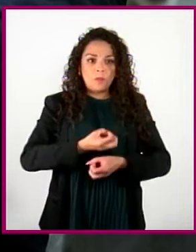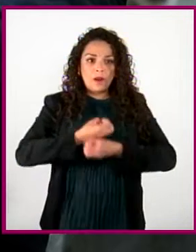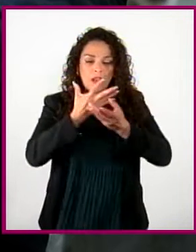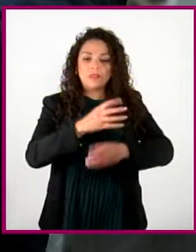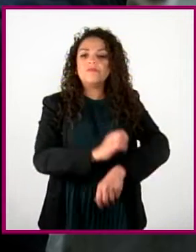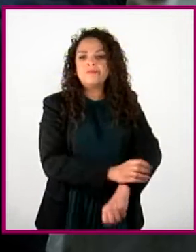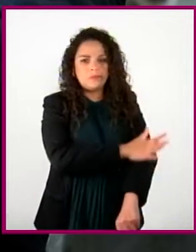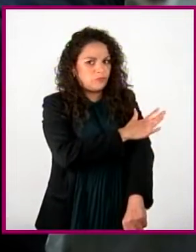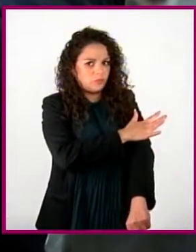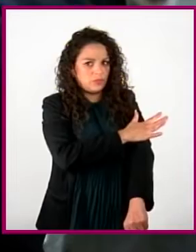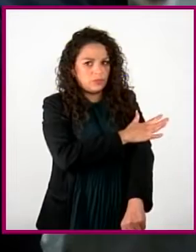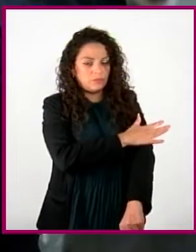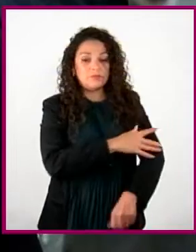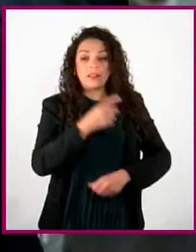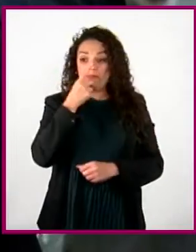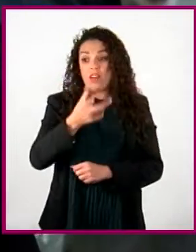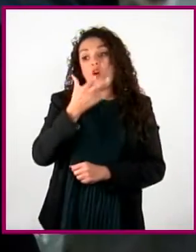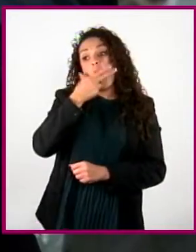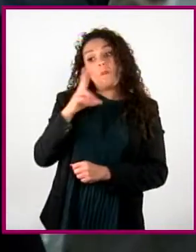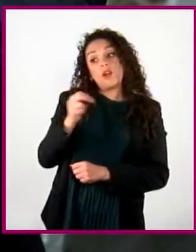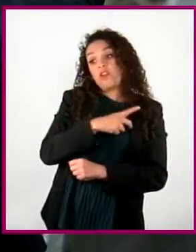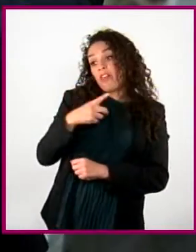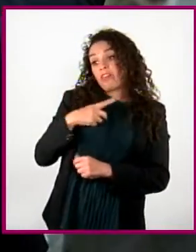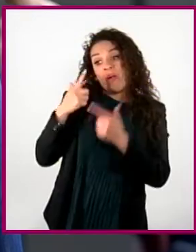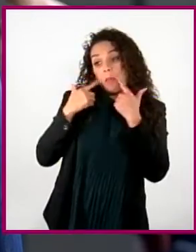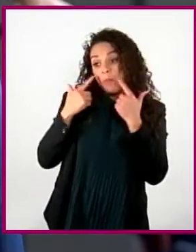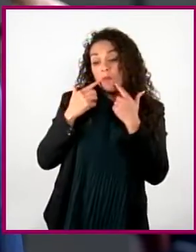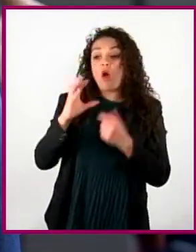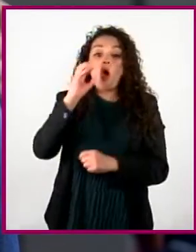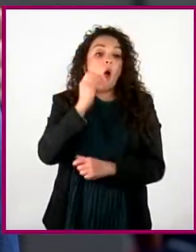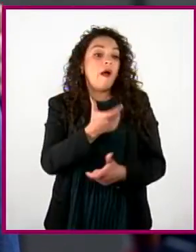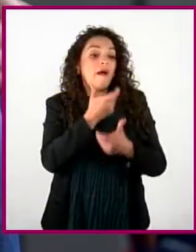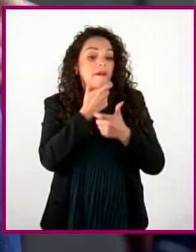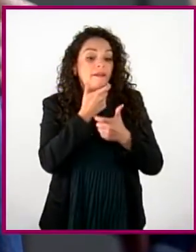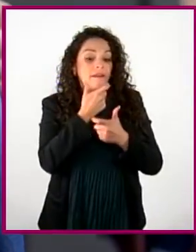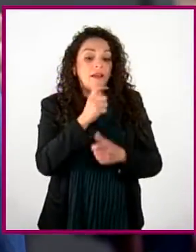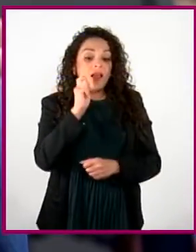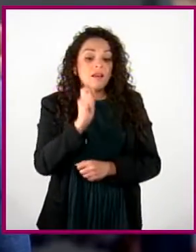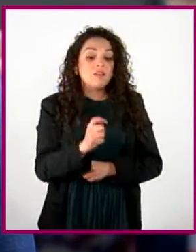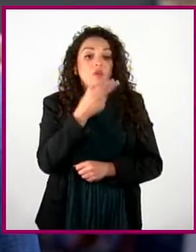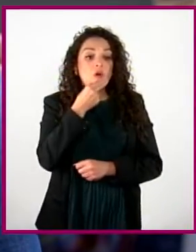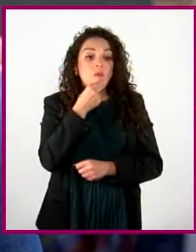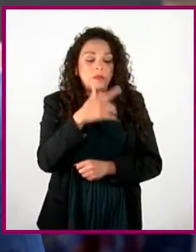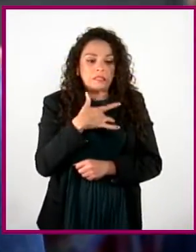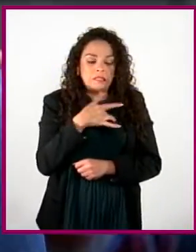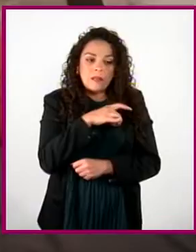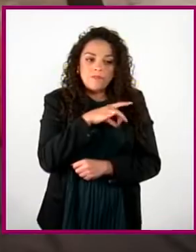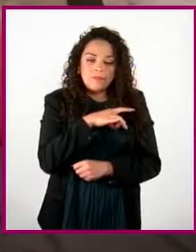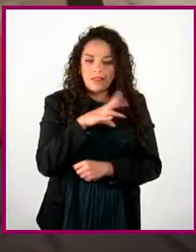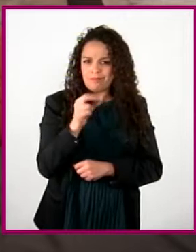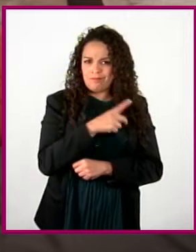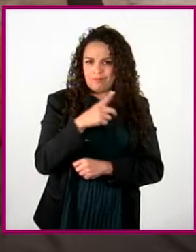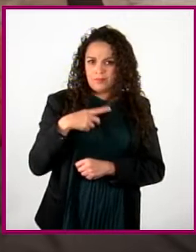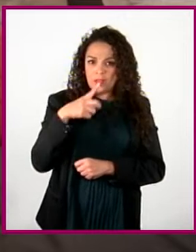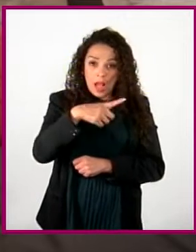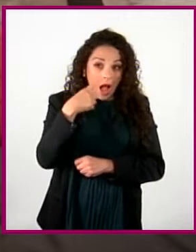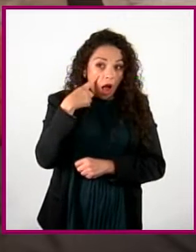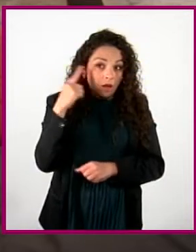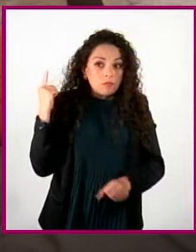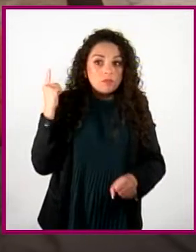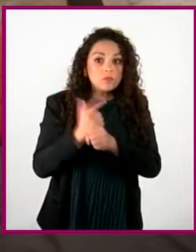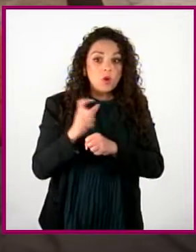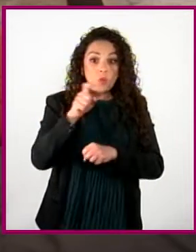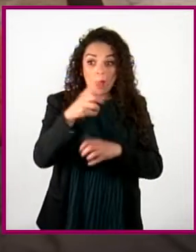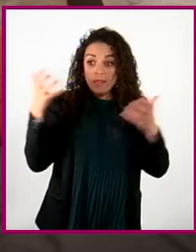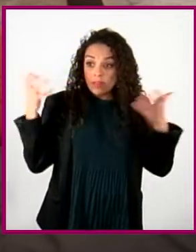Nada de decir que los hombres no lloran o reírse de un compa que tiene miedo. Hay que estar bien abusados para cacharnos haciendo